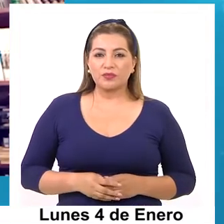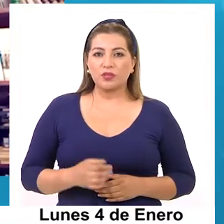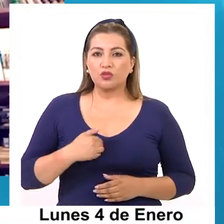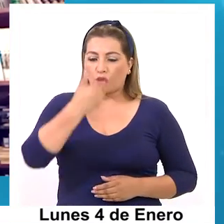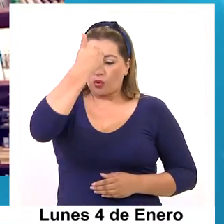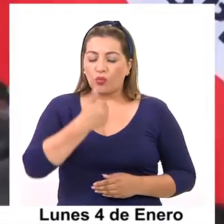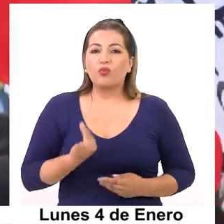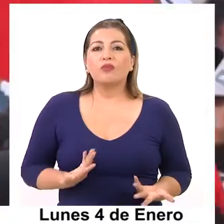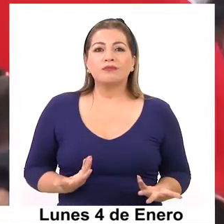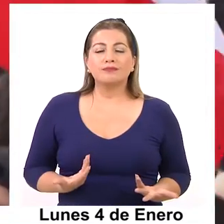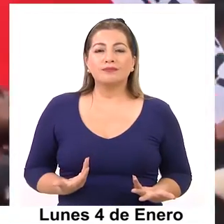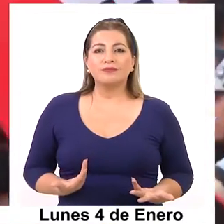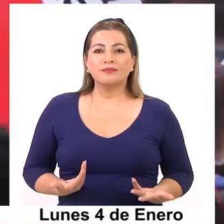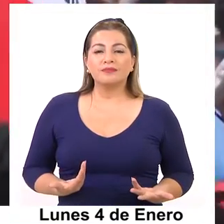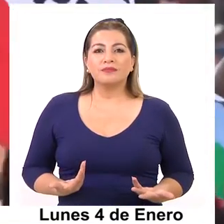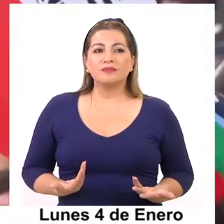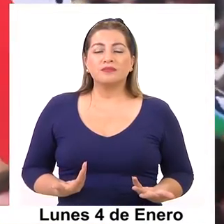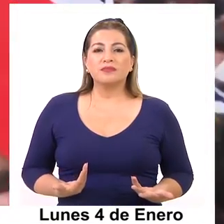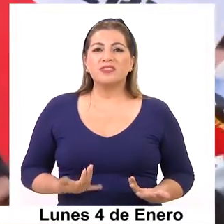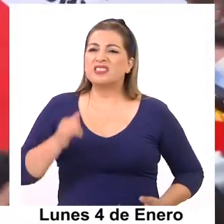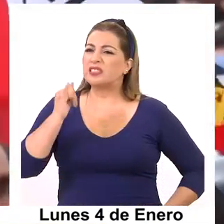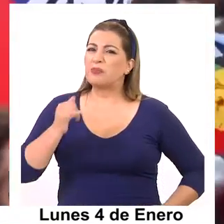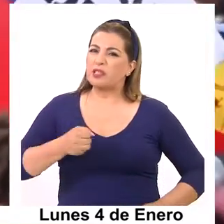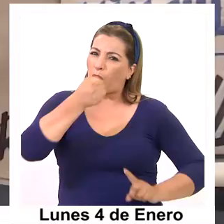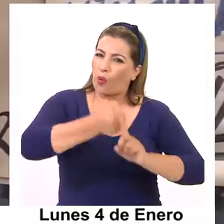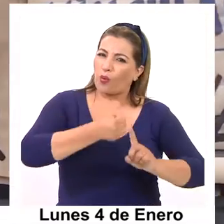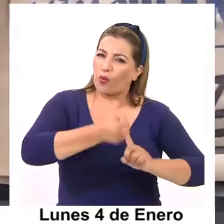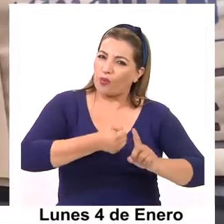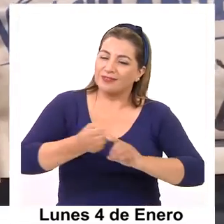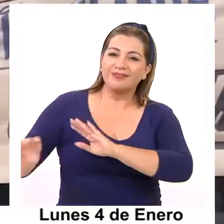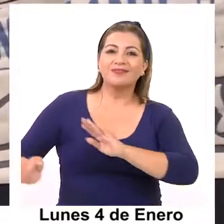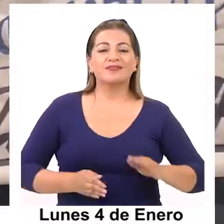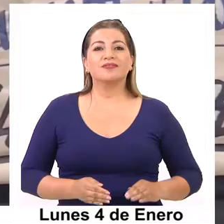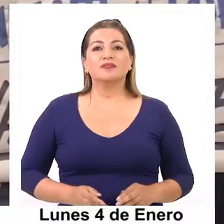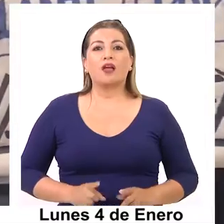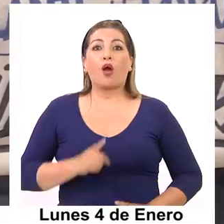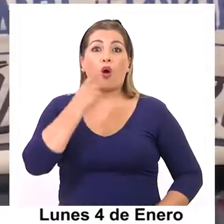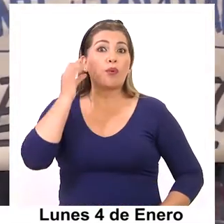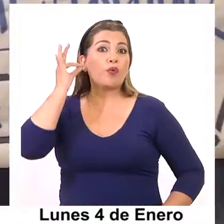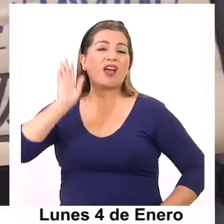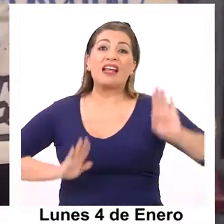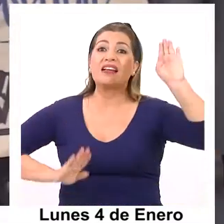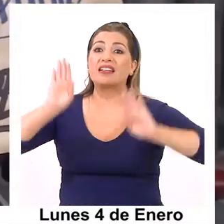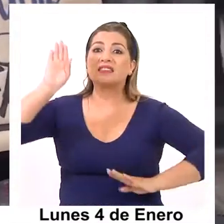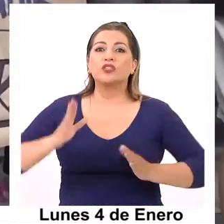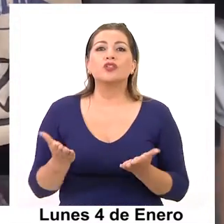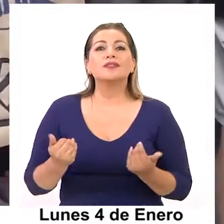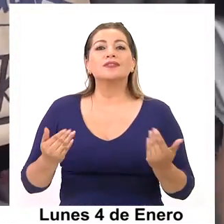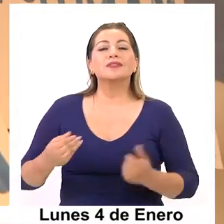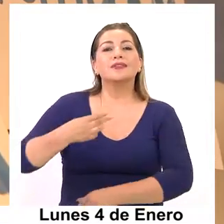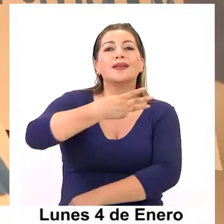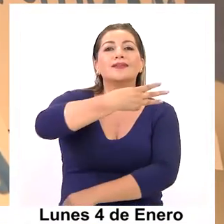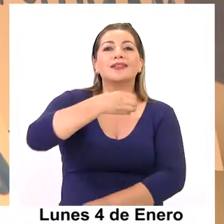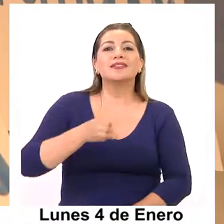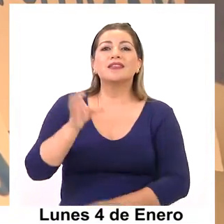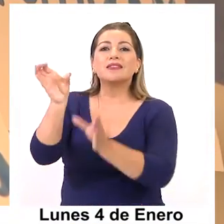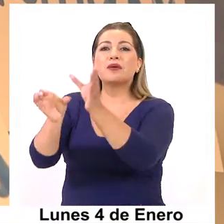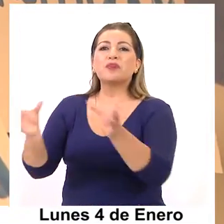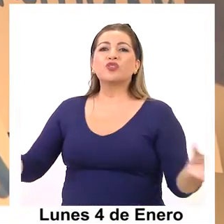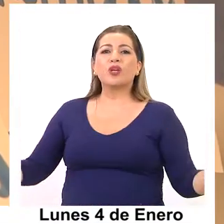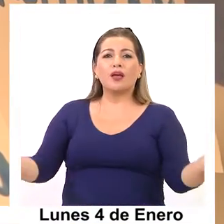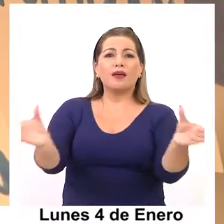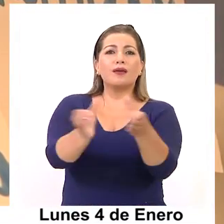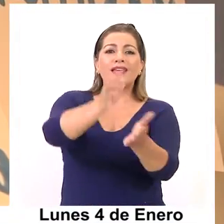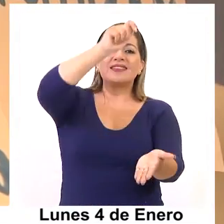sido, digamos, una persona combativa toda la vida. Los candidatos deben reunir a 300 personas que